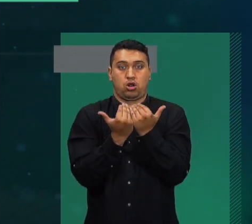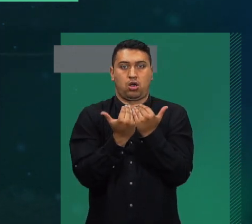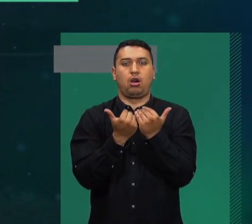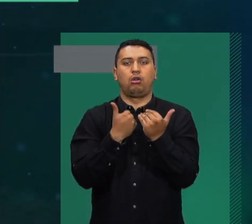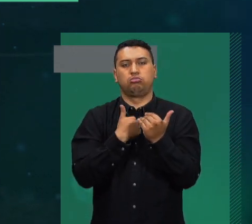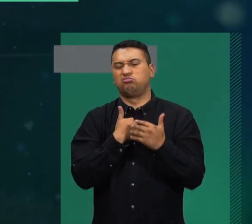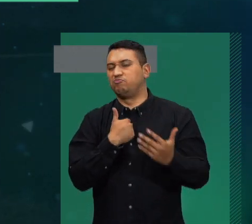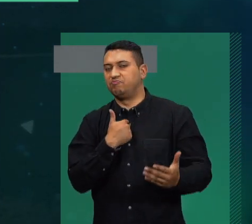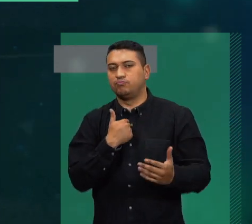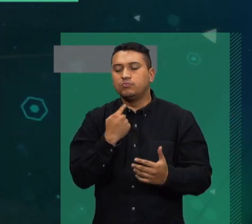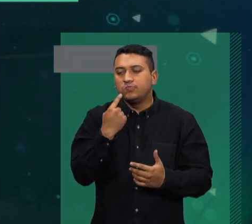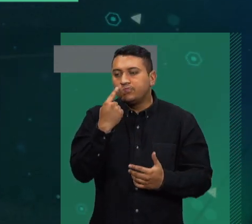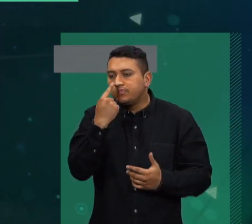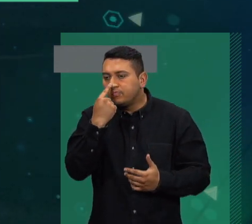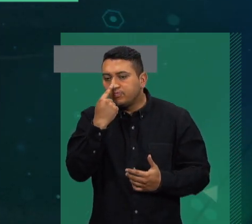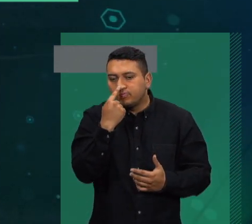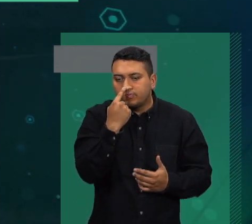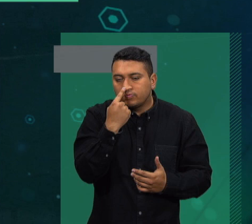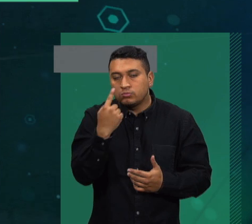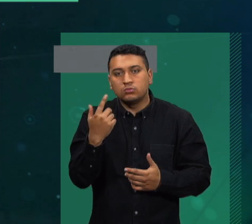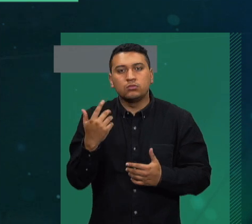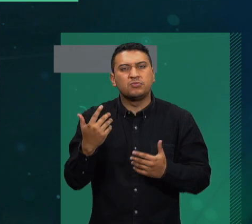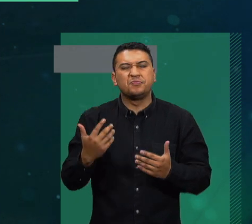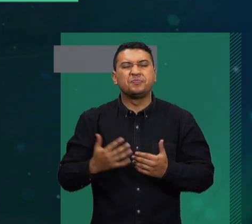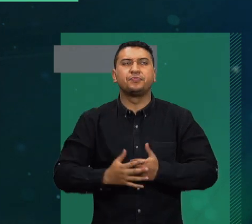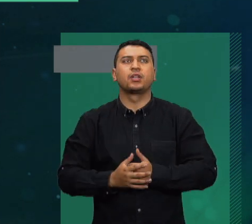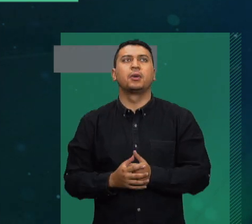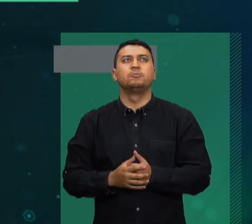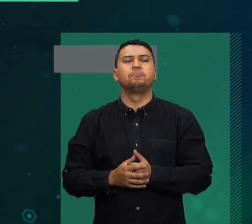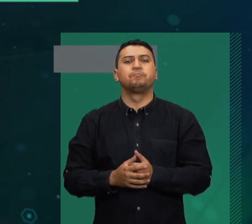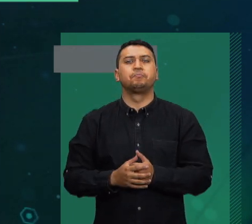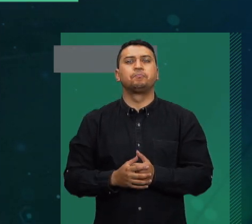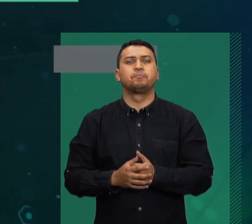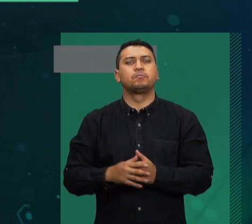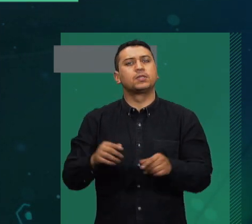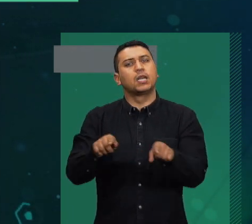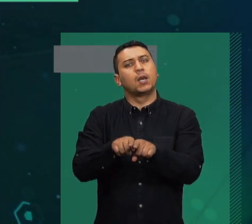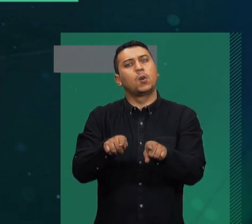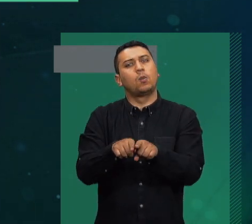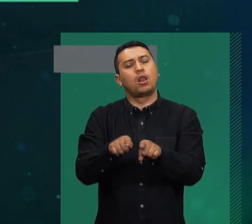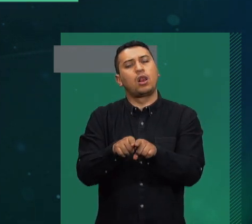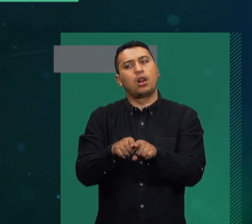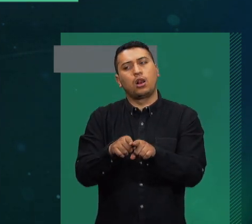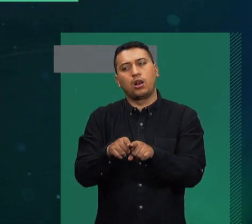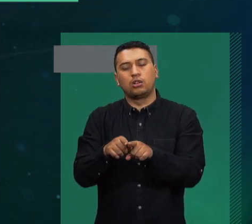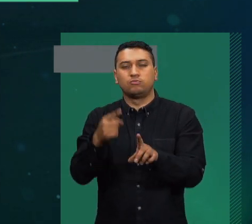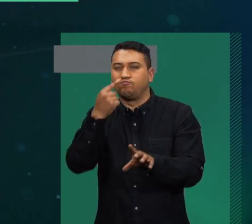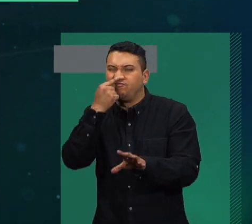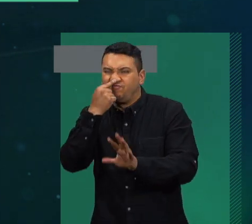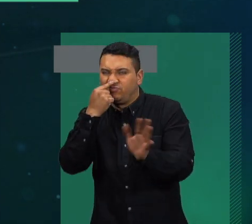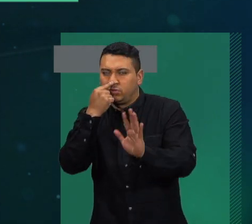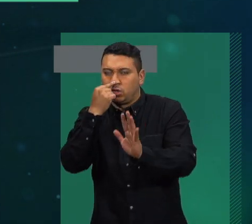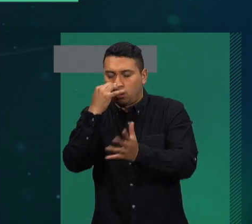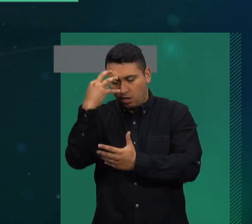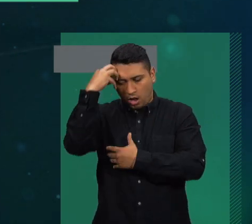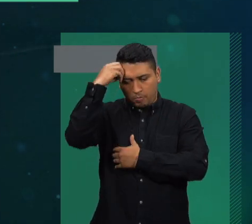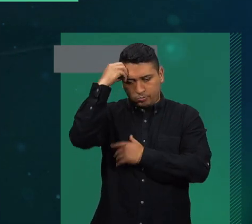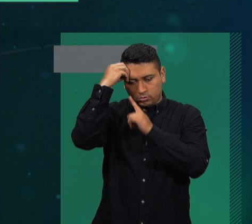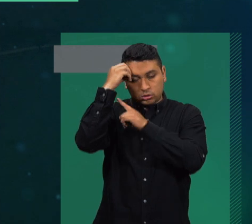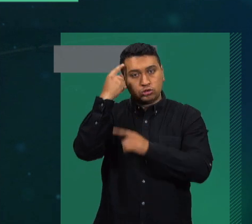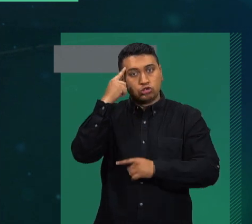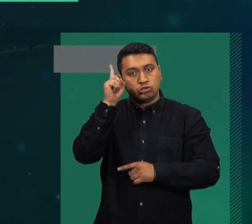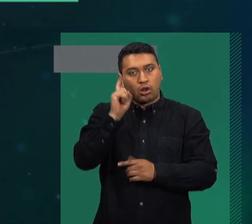empecé a experimentar una serie de estados de ánimo bastante complejos,